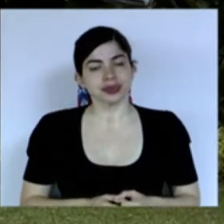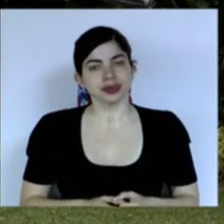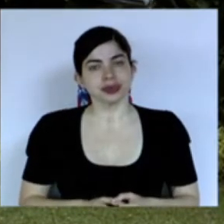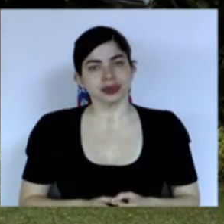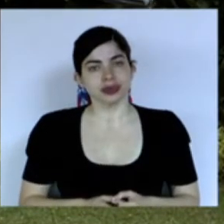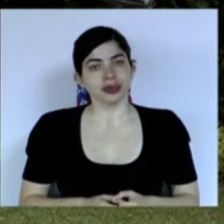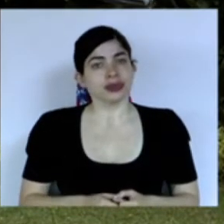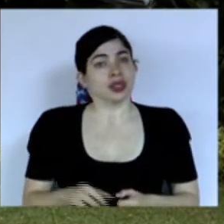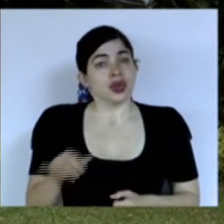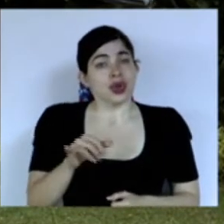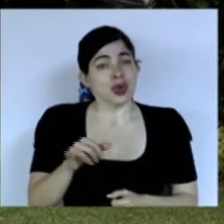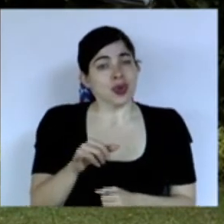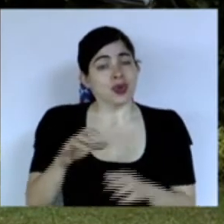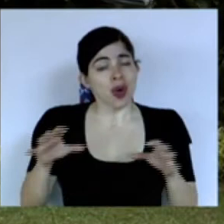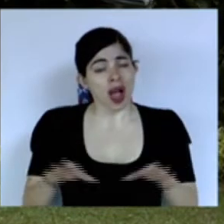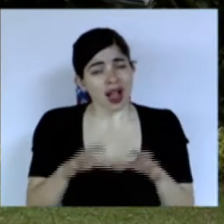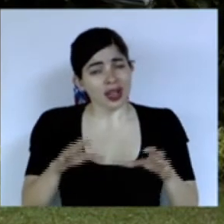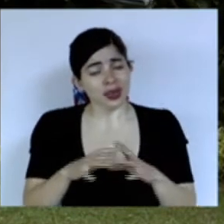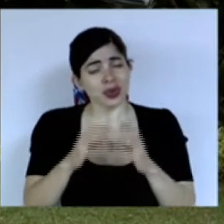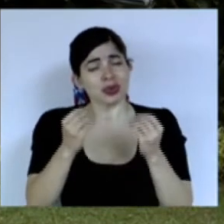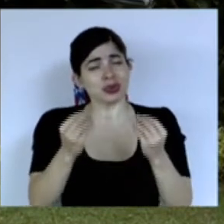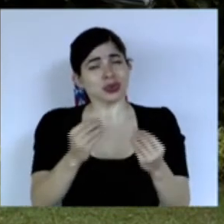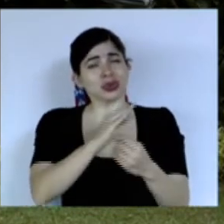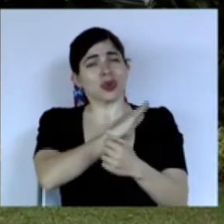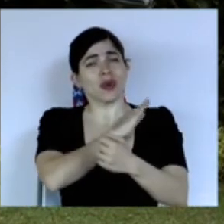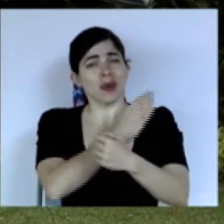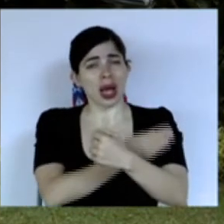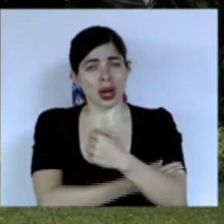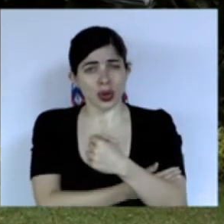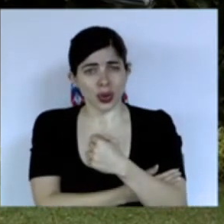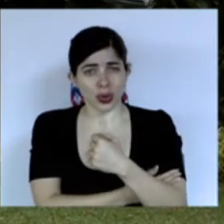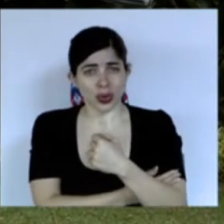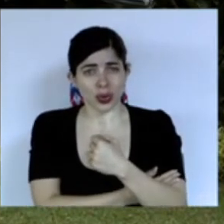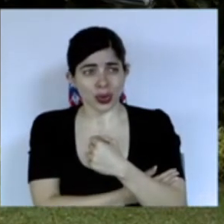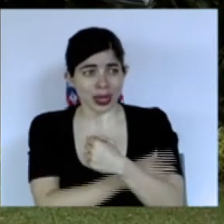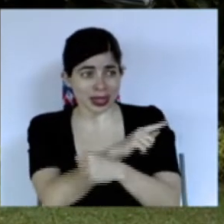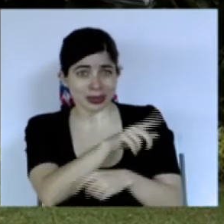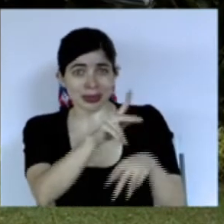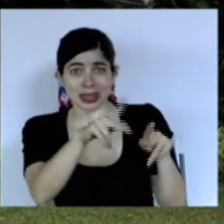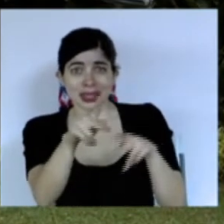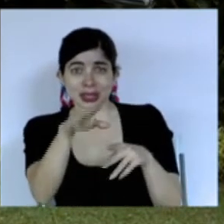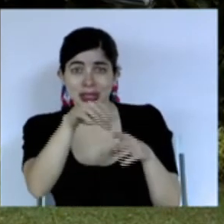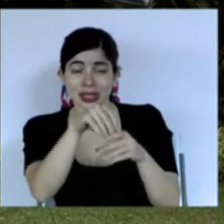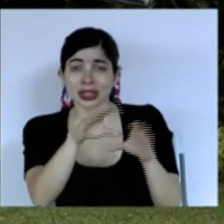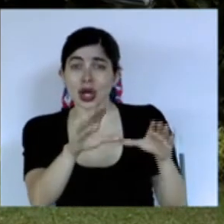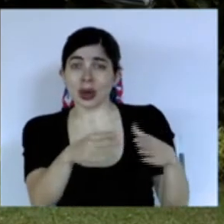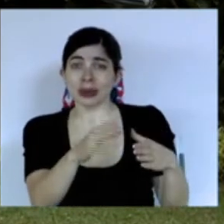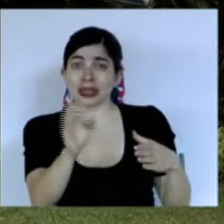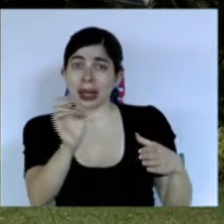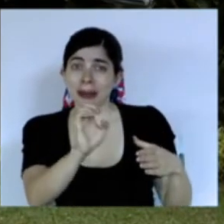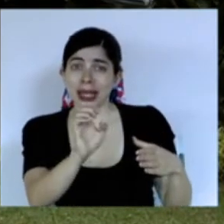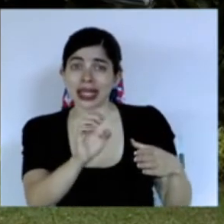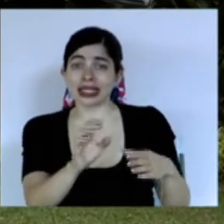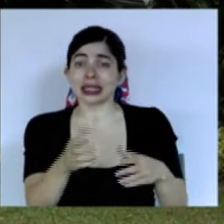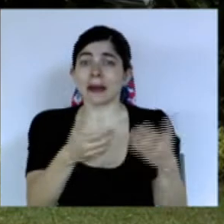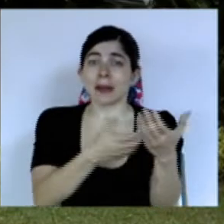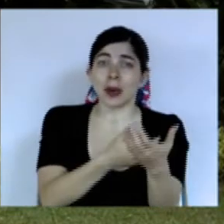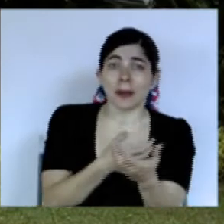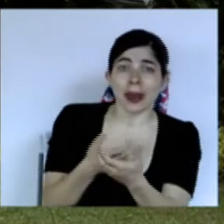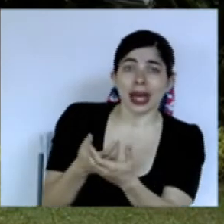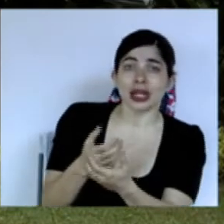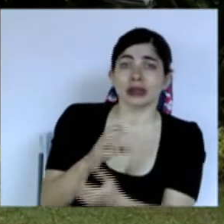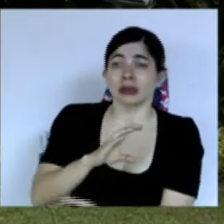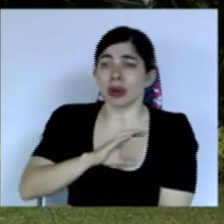así como han actuado con valor los integrantes de la comisión de emergencia de bomberos de fuerza